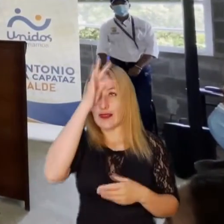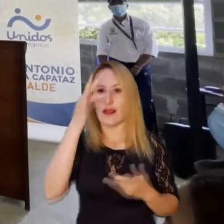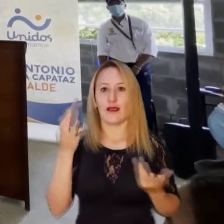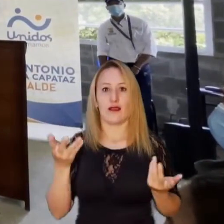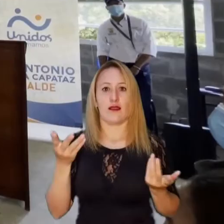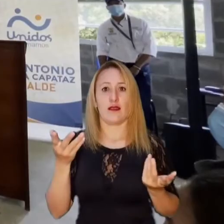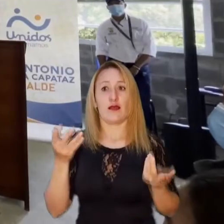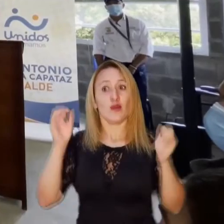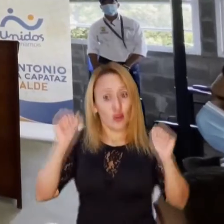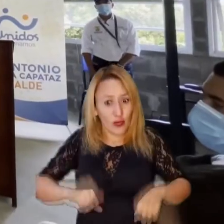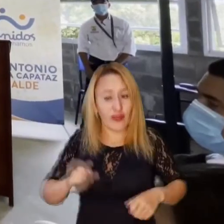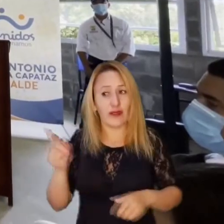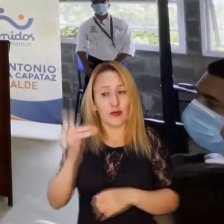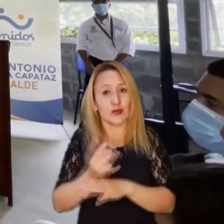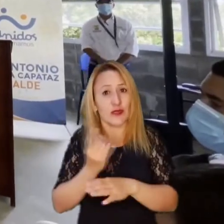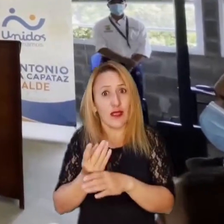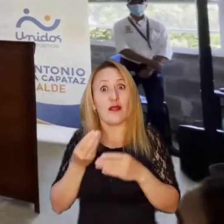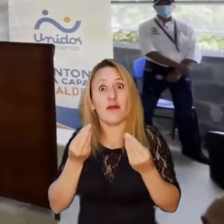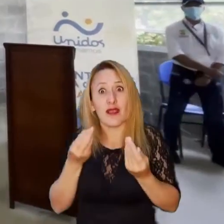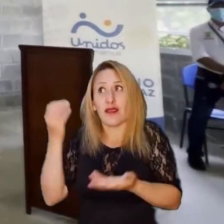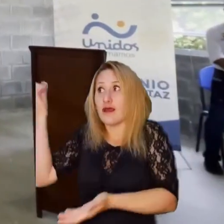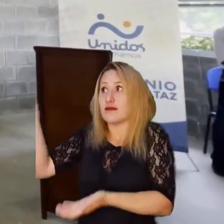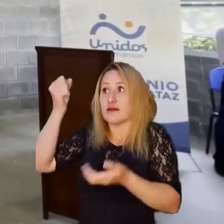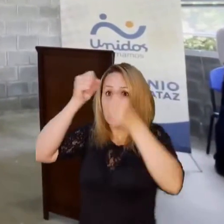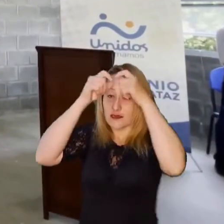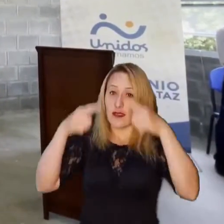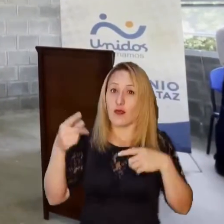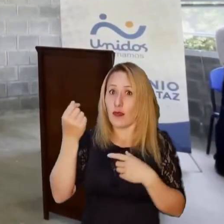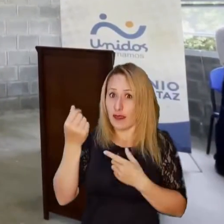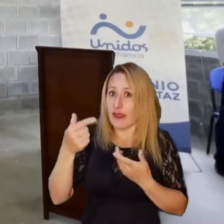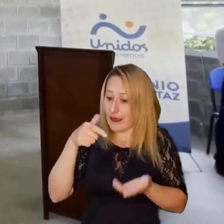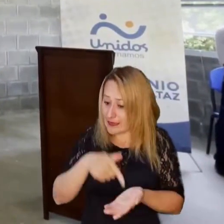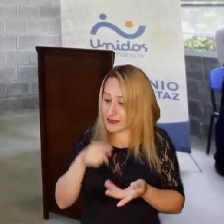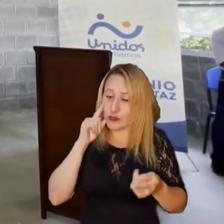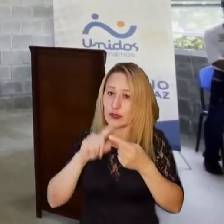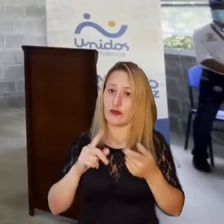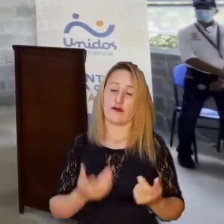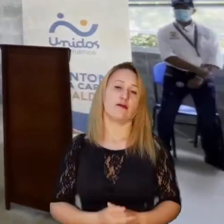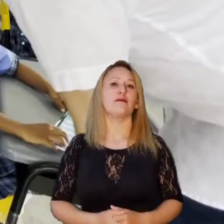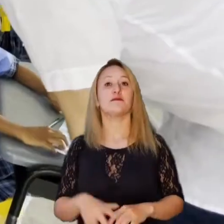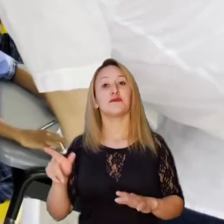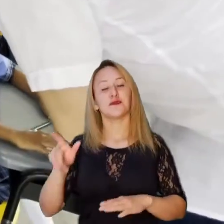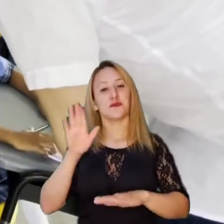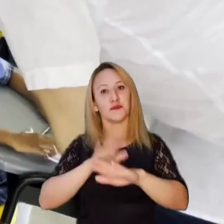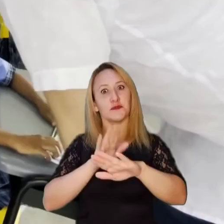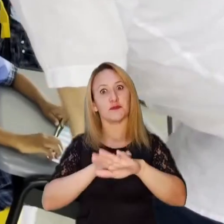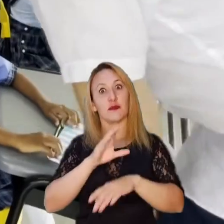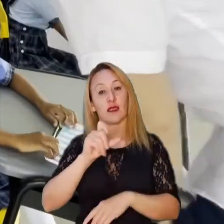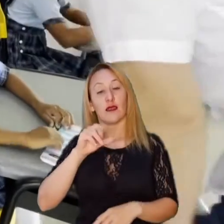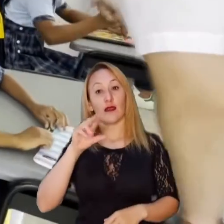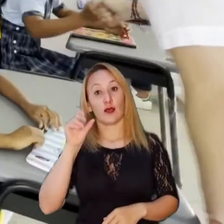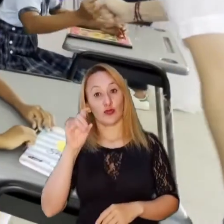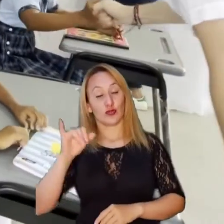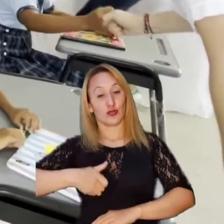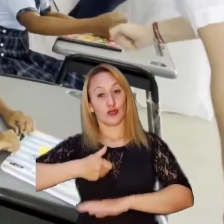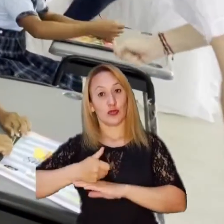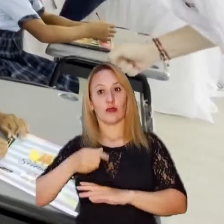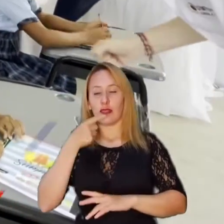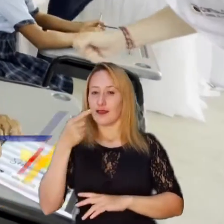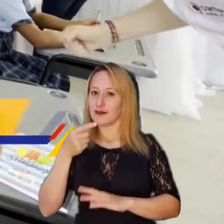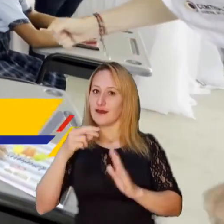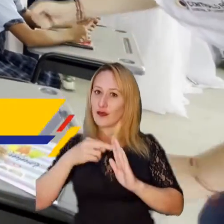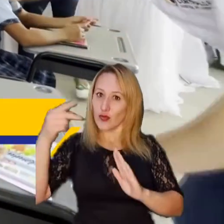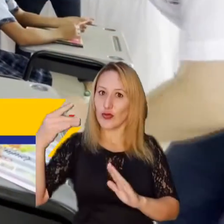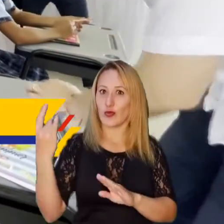hospitales. Pues los tengan, porque para eso es la plata del Estado. El llamado del Contralor General Carlos Felipe